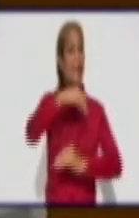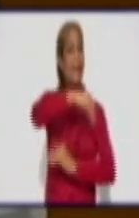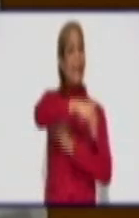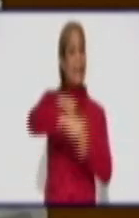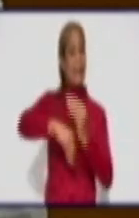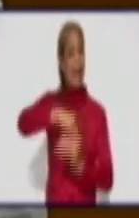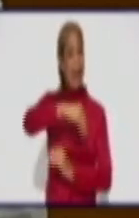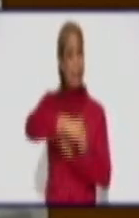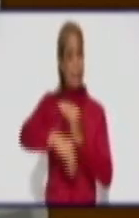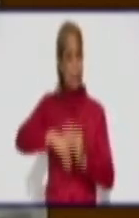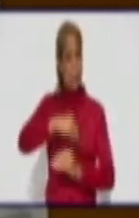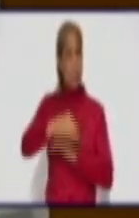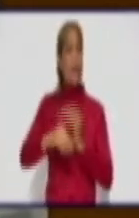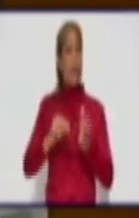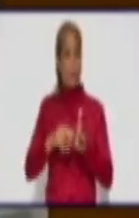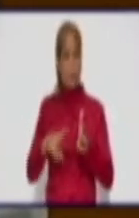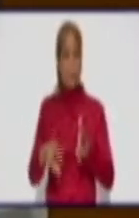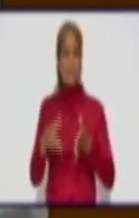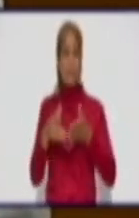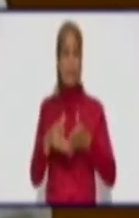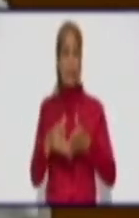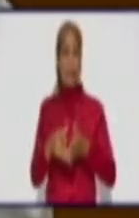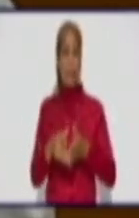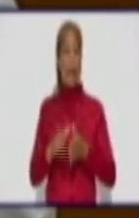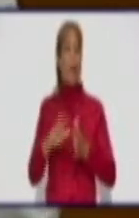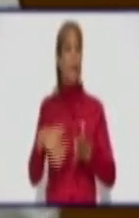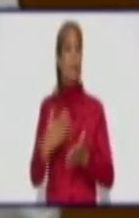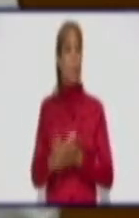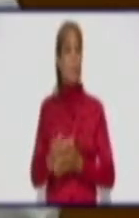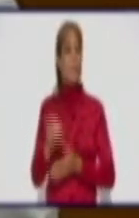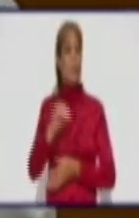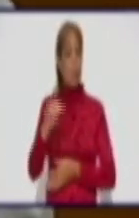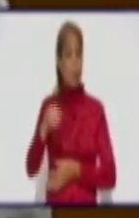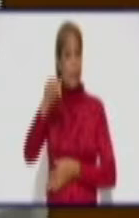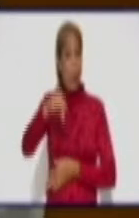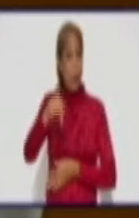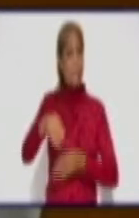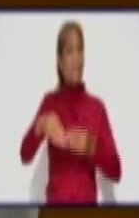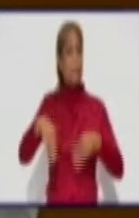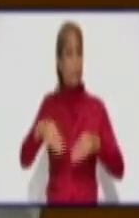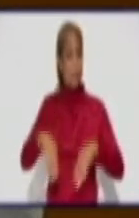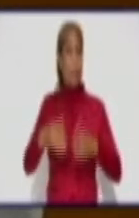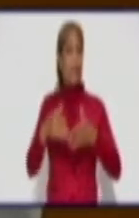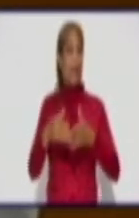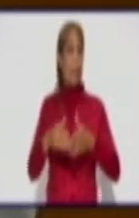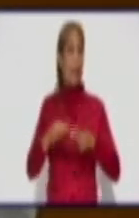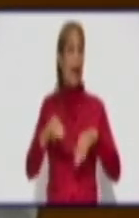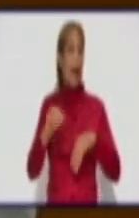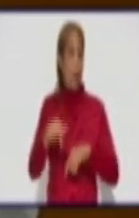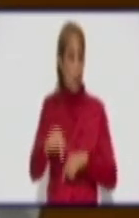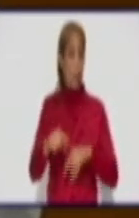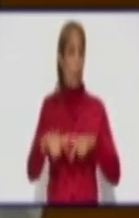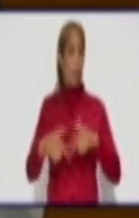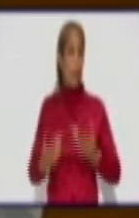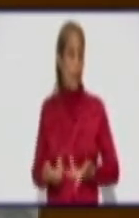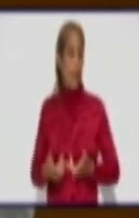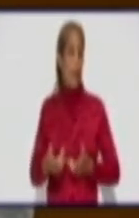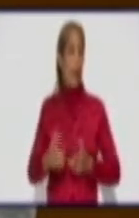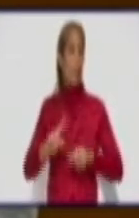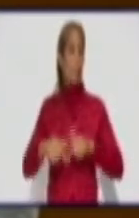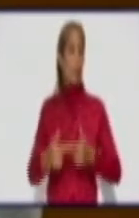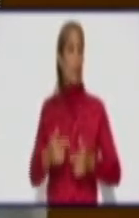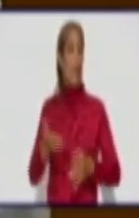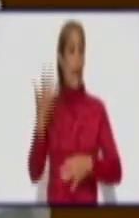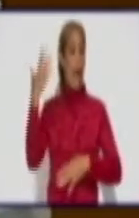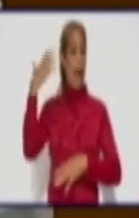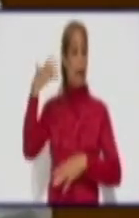Entonces, donde estamos hoy es por cosas que hicimos mal. Por tanto, no se puede permitir hacer cosas mal hoy para un futuro